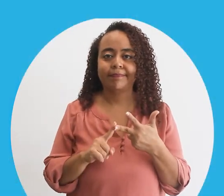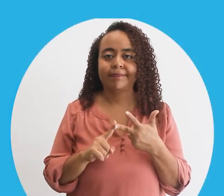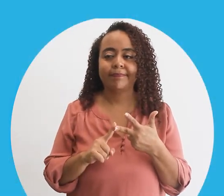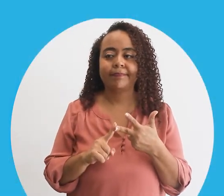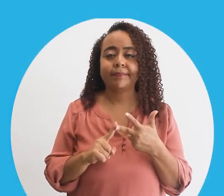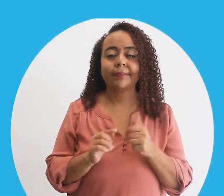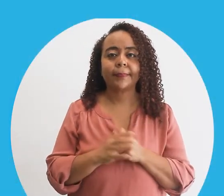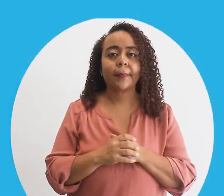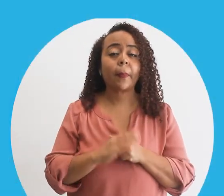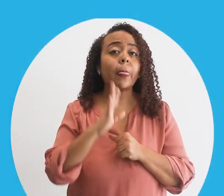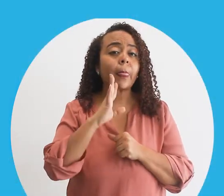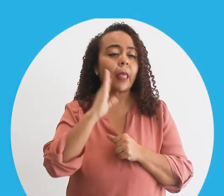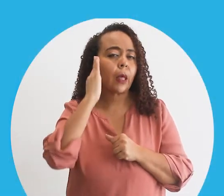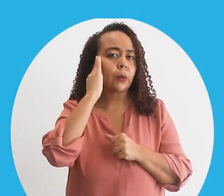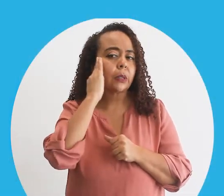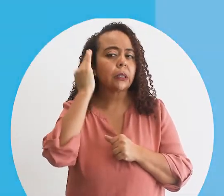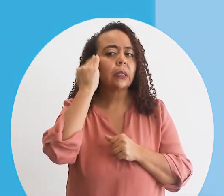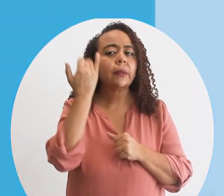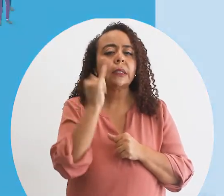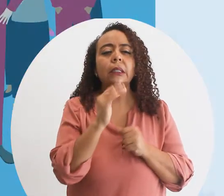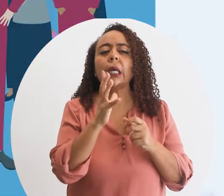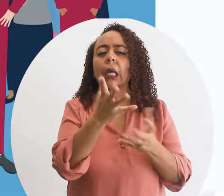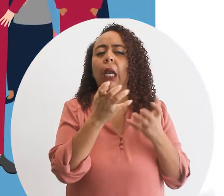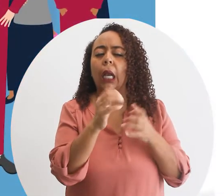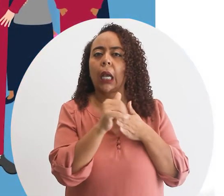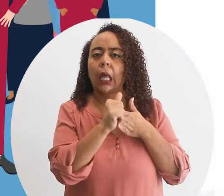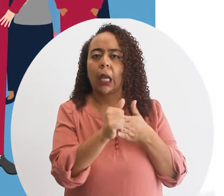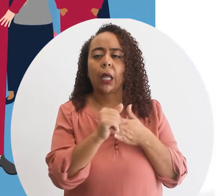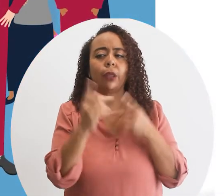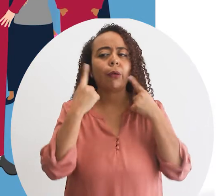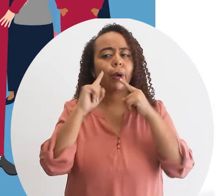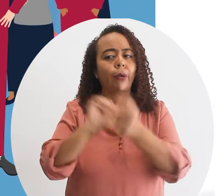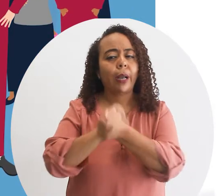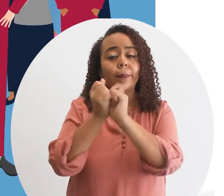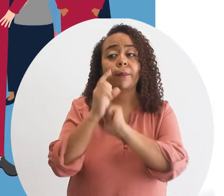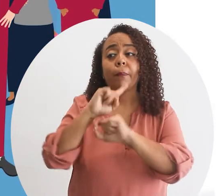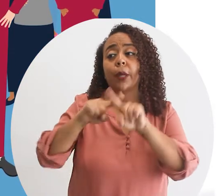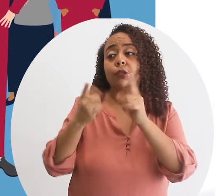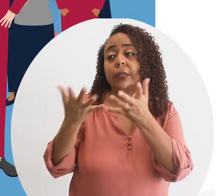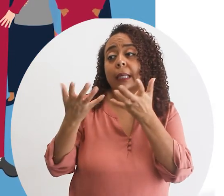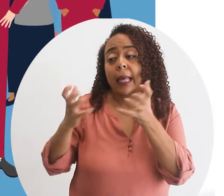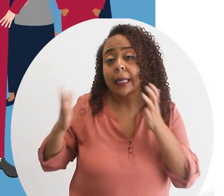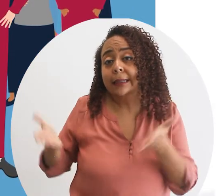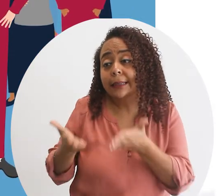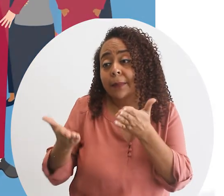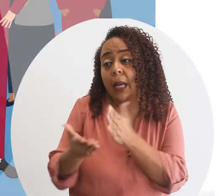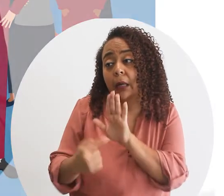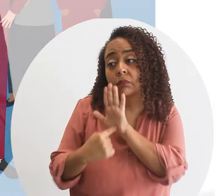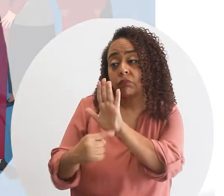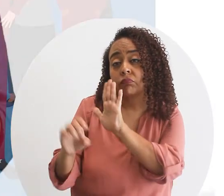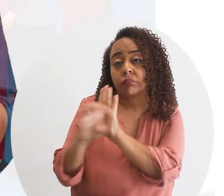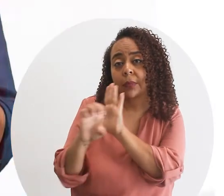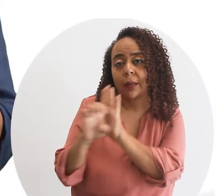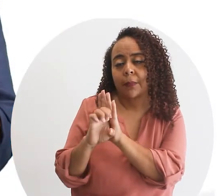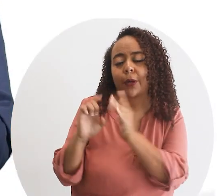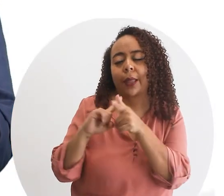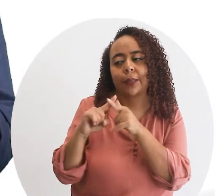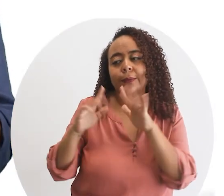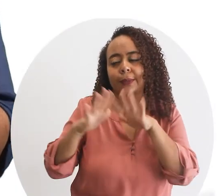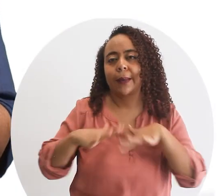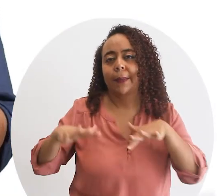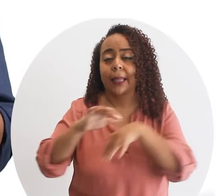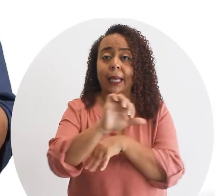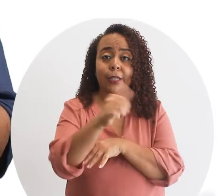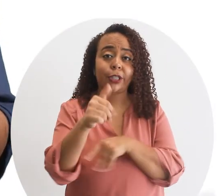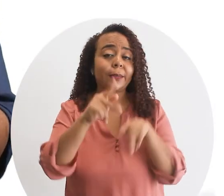3 predica con su ejemplo sabe que si busca liderar no va a lograr cambios pero si busca inspirar con su propio ejemplo va a crear